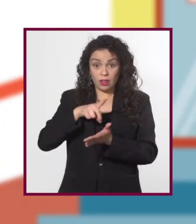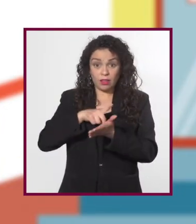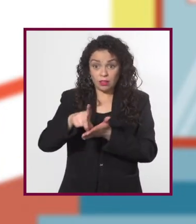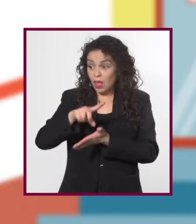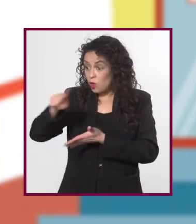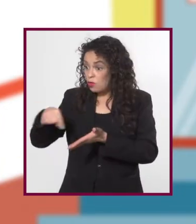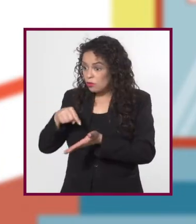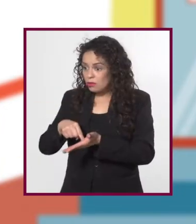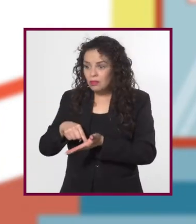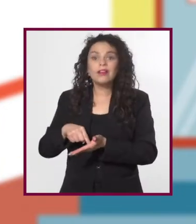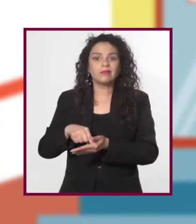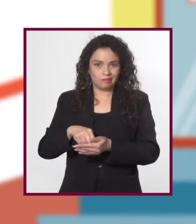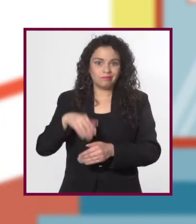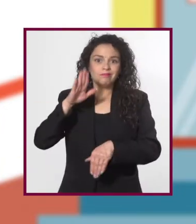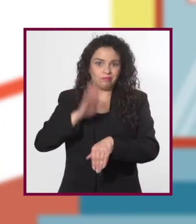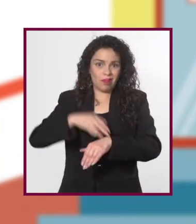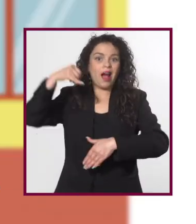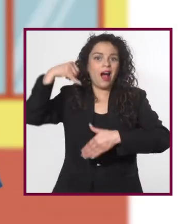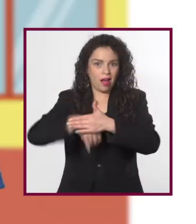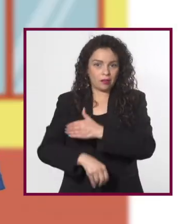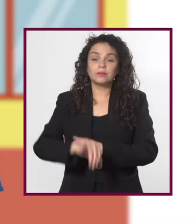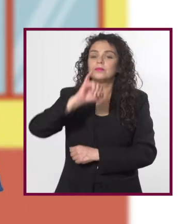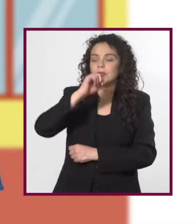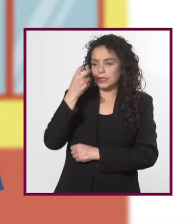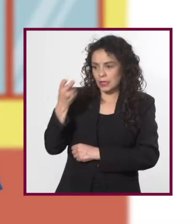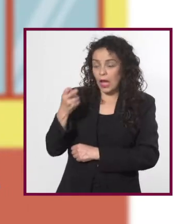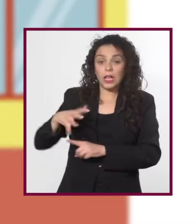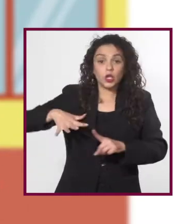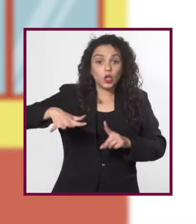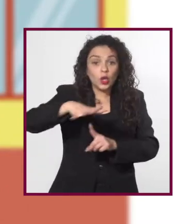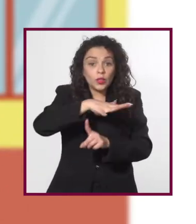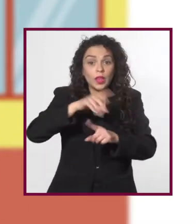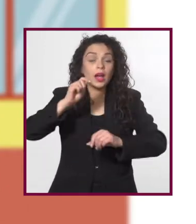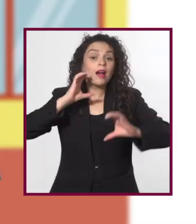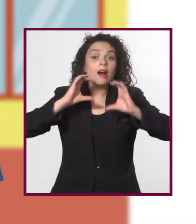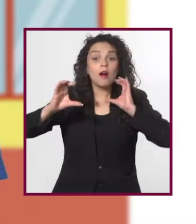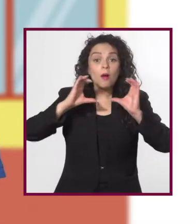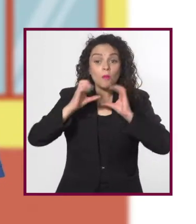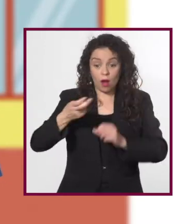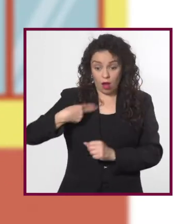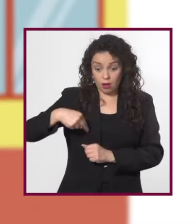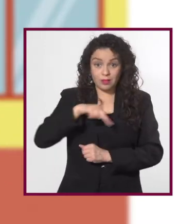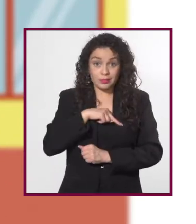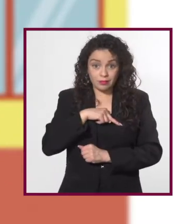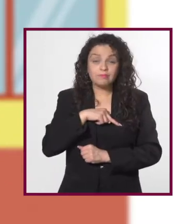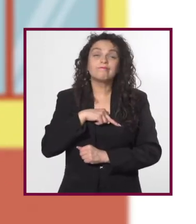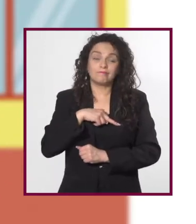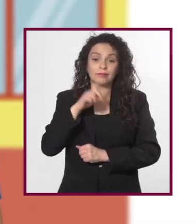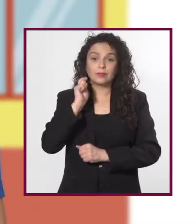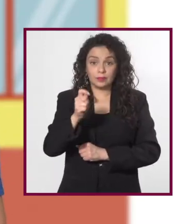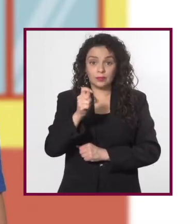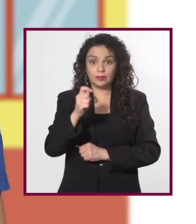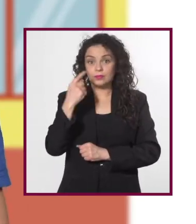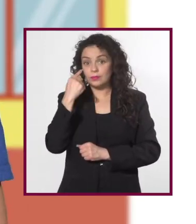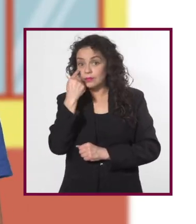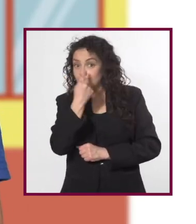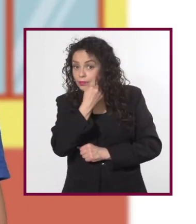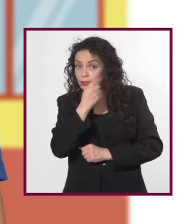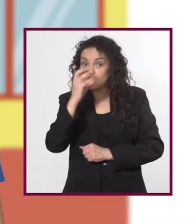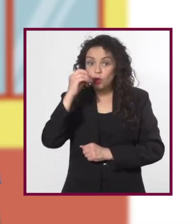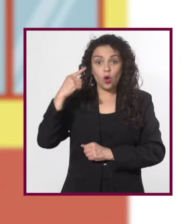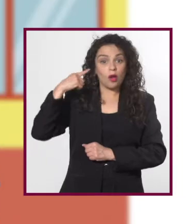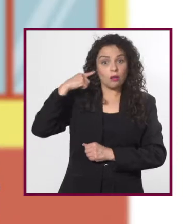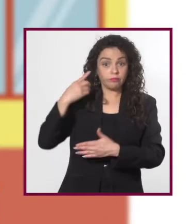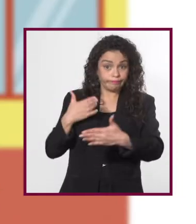acceso al que tenemos derecho en el espacio físico. Así es. Y en el contexto de la comunicación, que es el que nos toca, las barreras